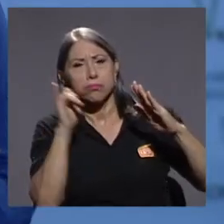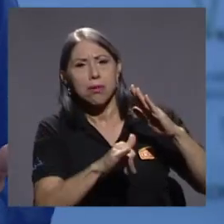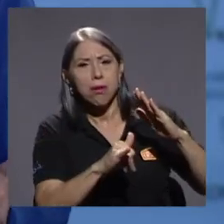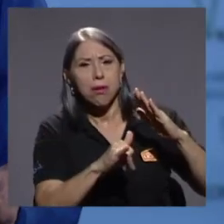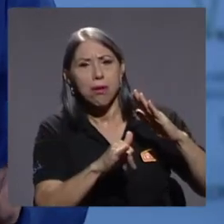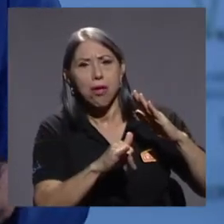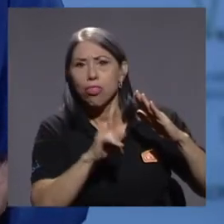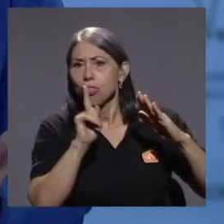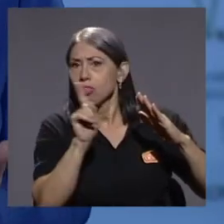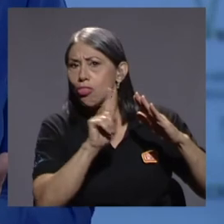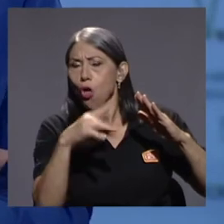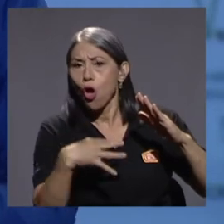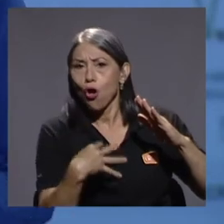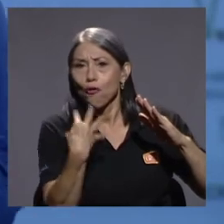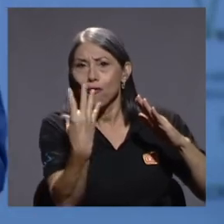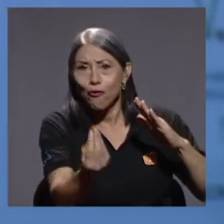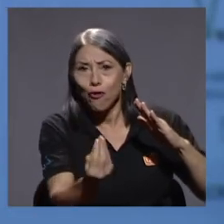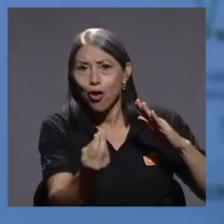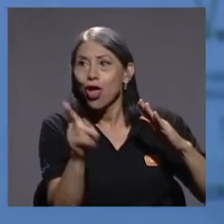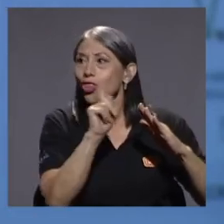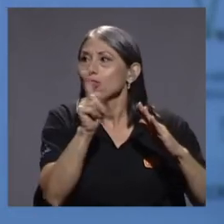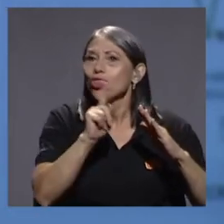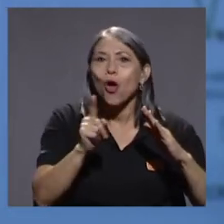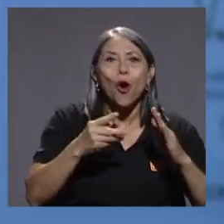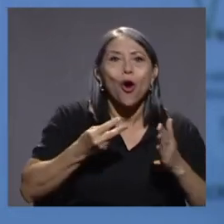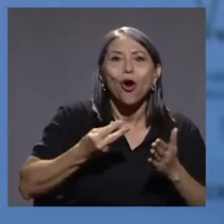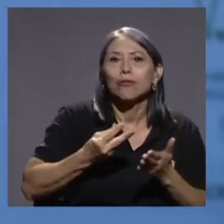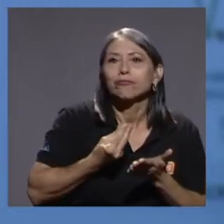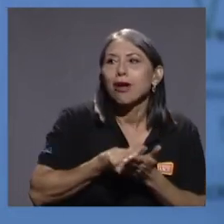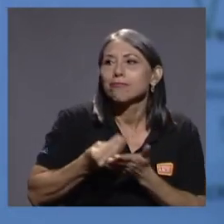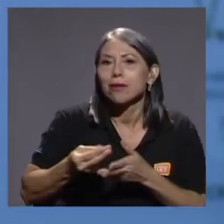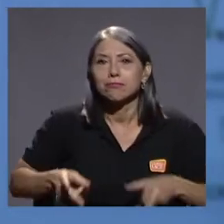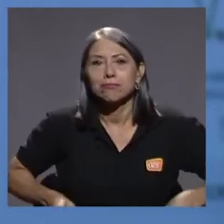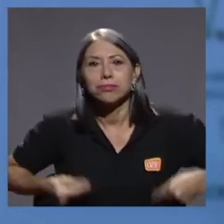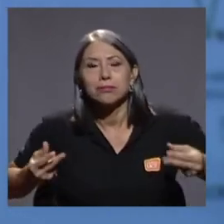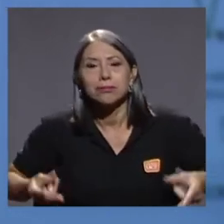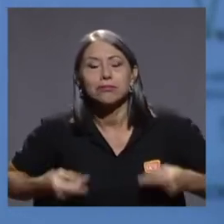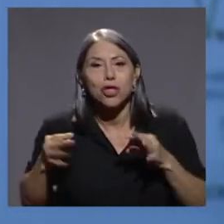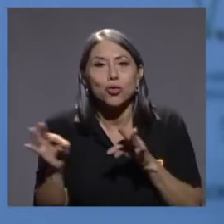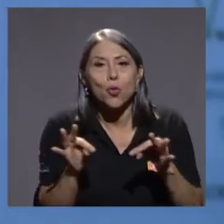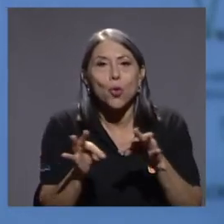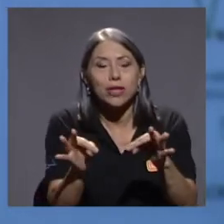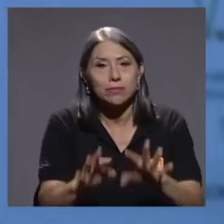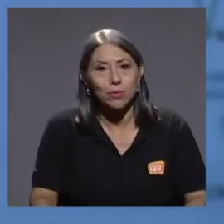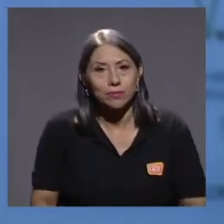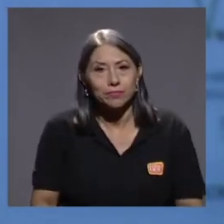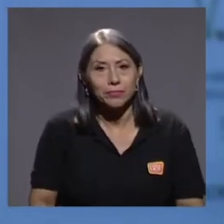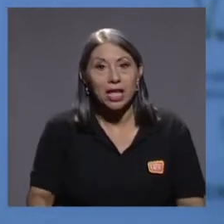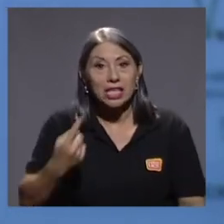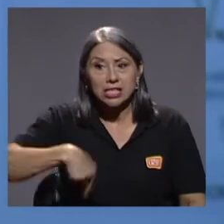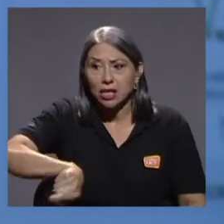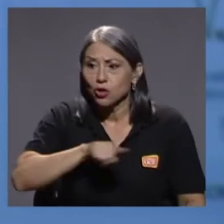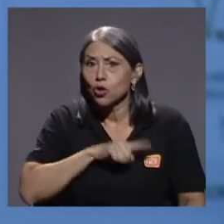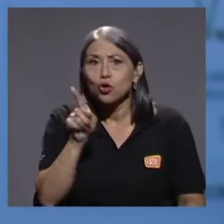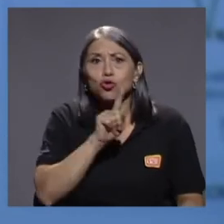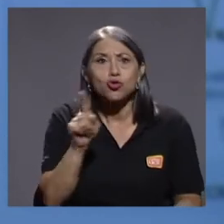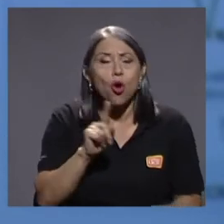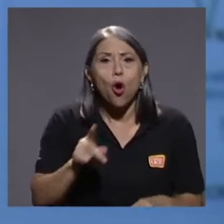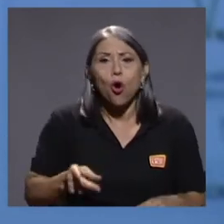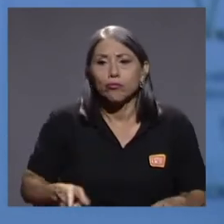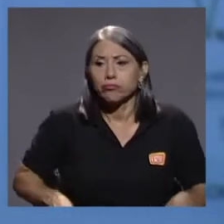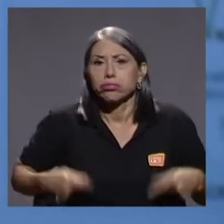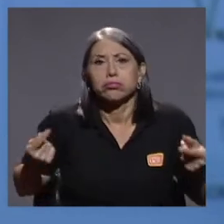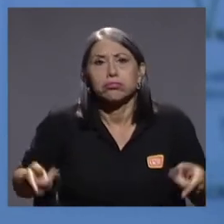eso hace que no gastemos en turismo. Y bueno, si no gastamos en turismo, ¿qué va a suceder?